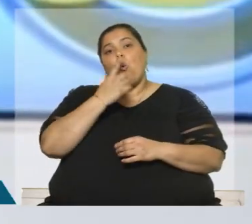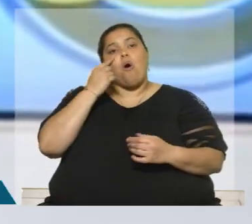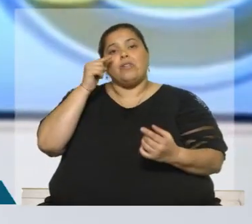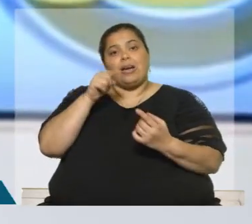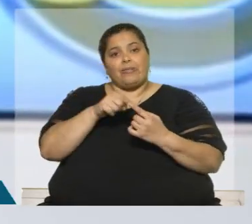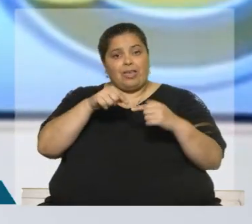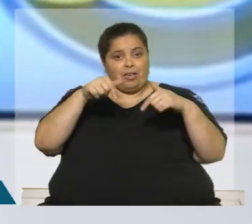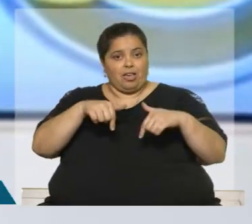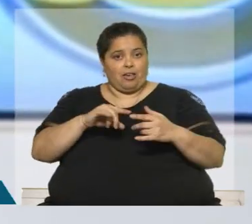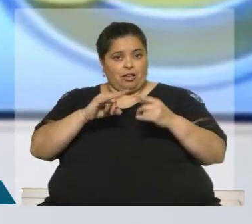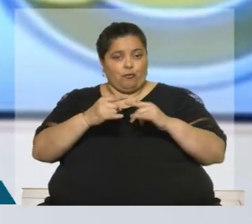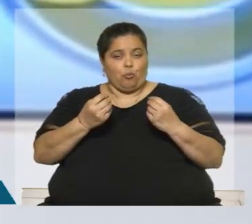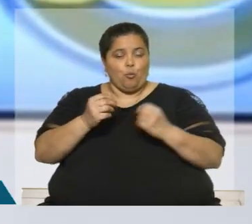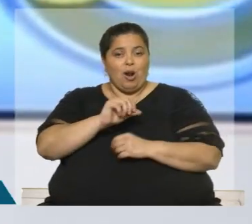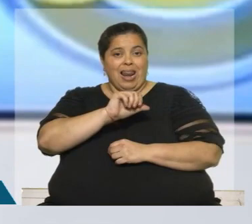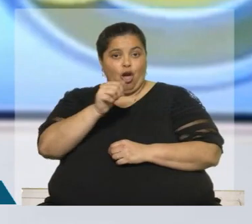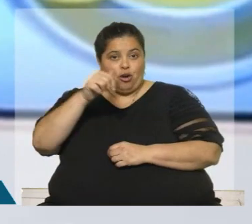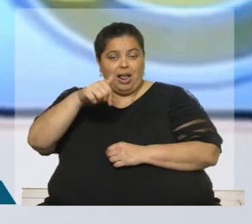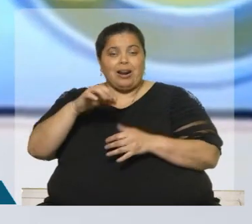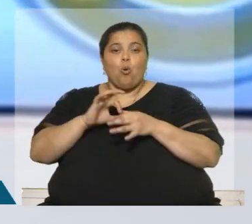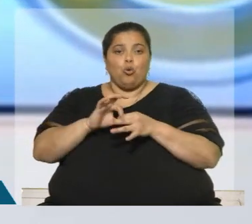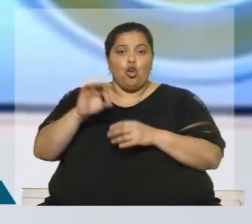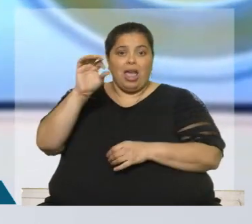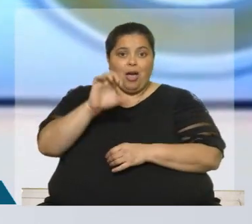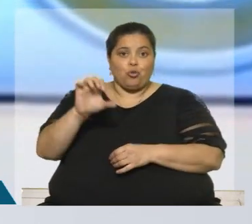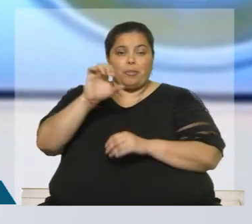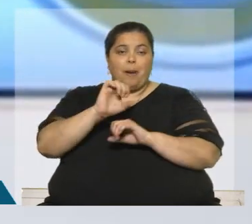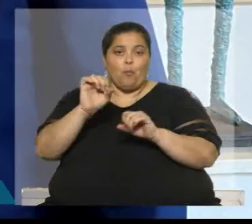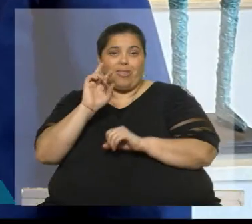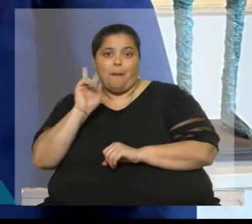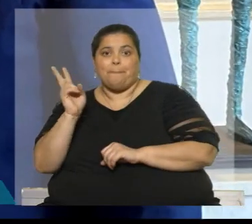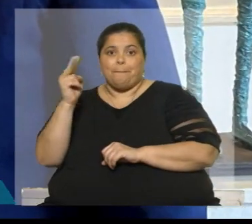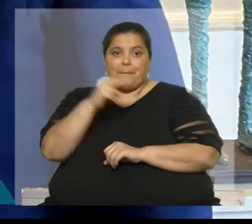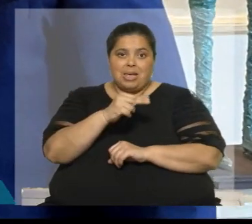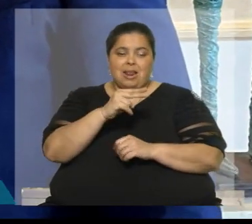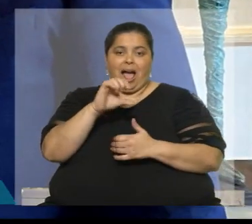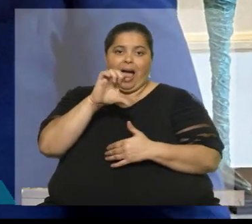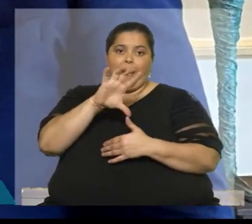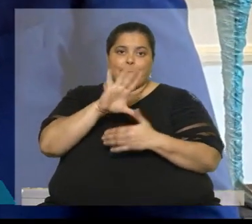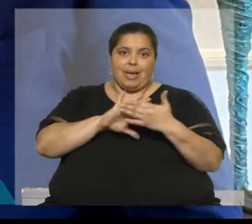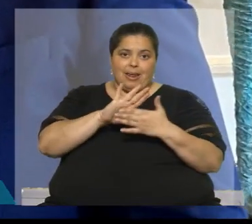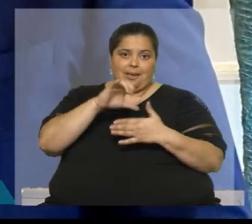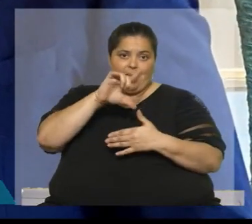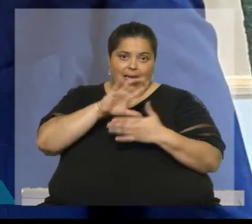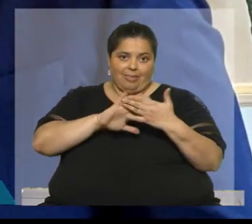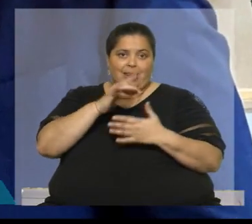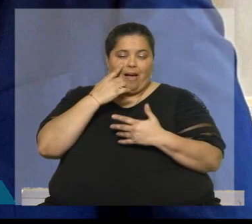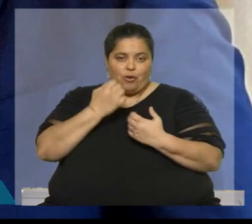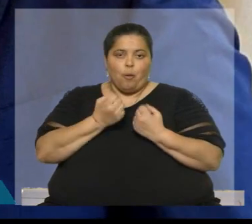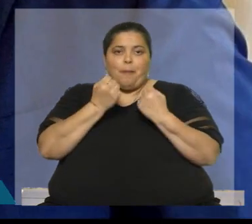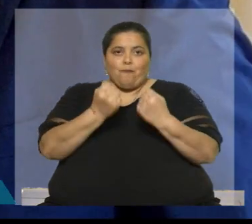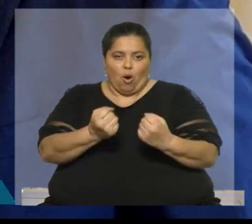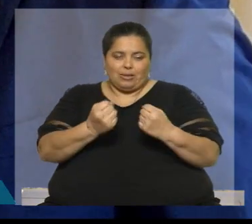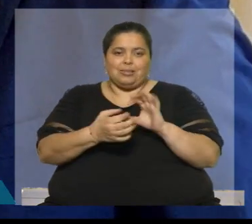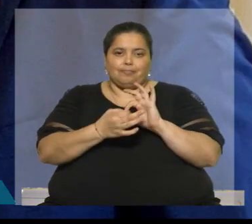para esta legislatura es lograr que la Unión Europea decida mirar hacia América Latina y reforzar los lazos políticos y económicos con esta